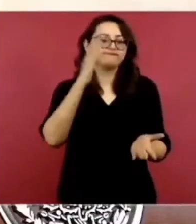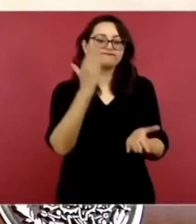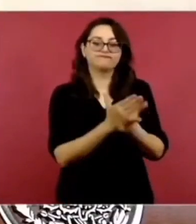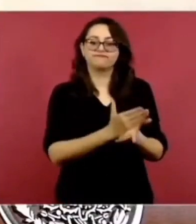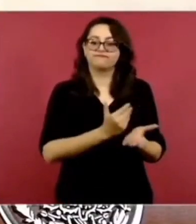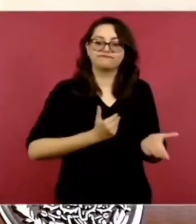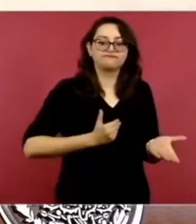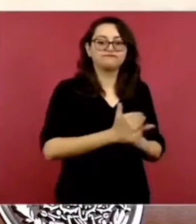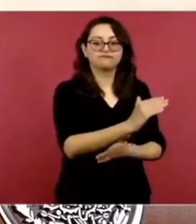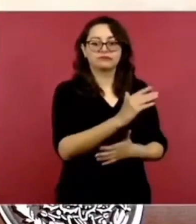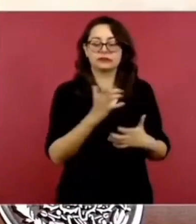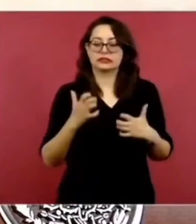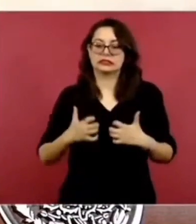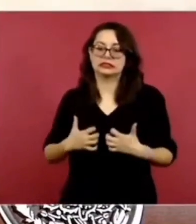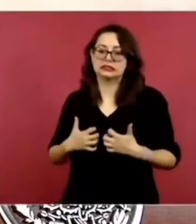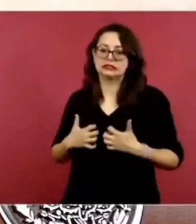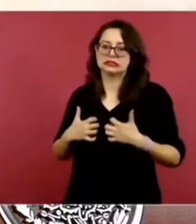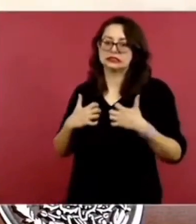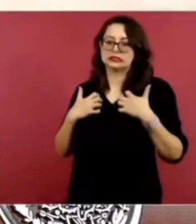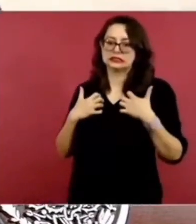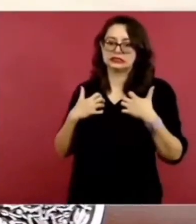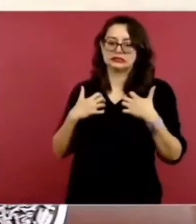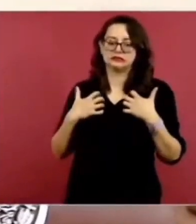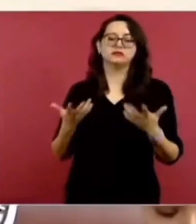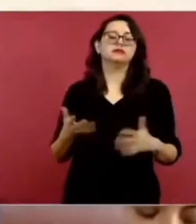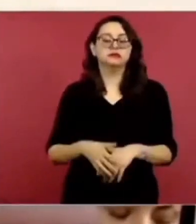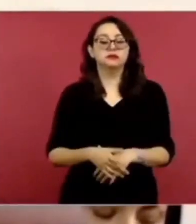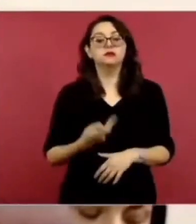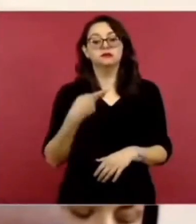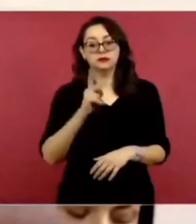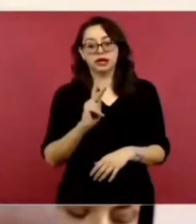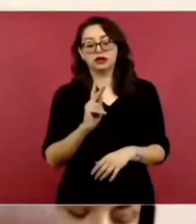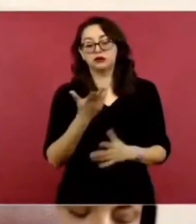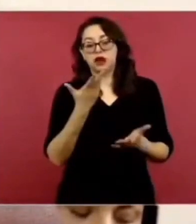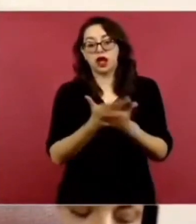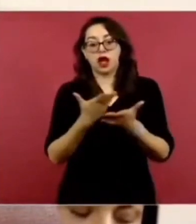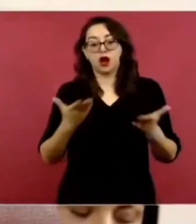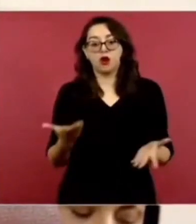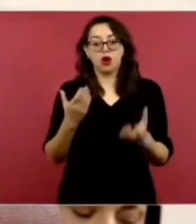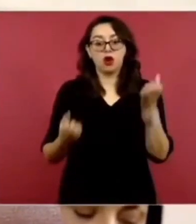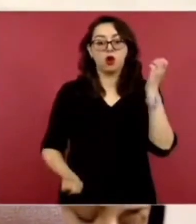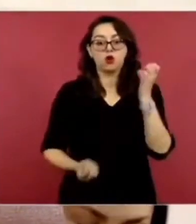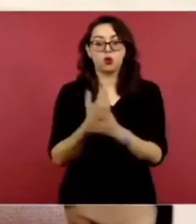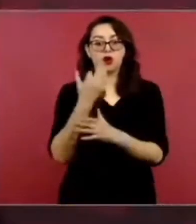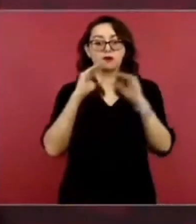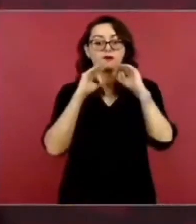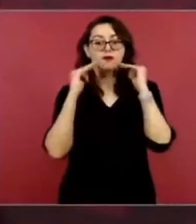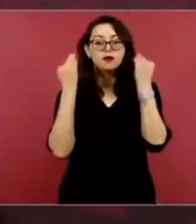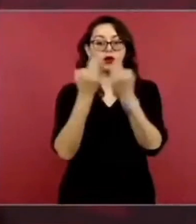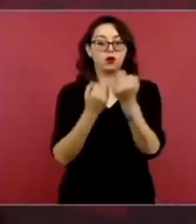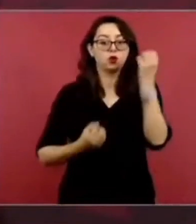Entonces, vamos a tener ya este sistema completamente